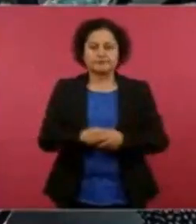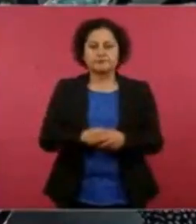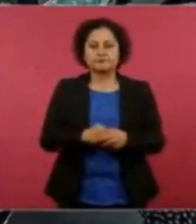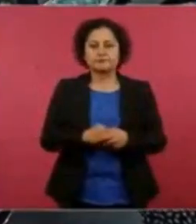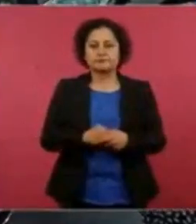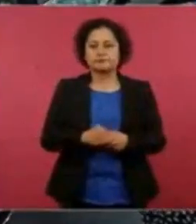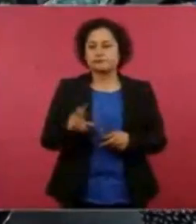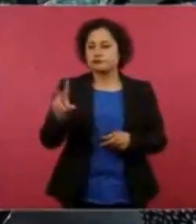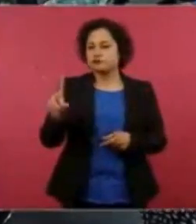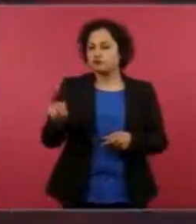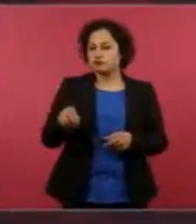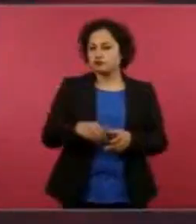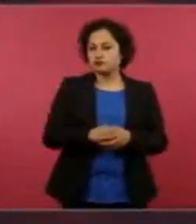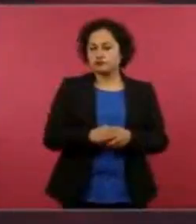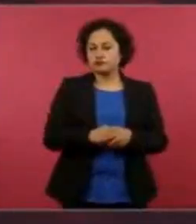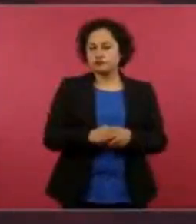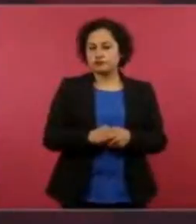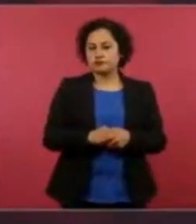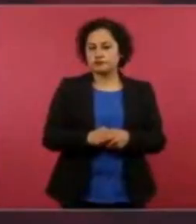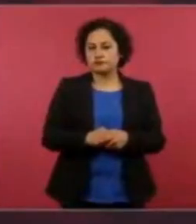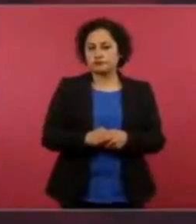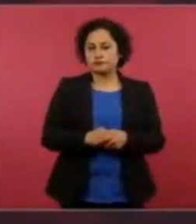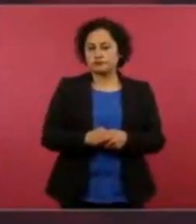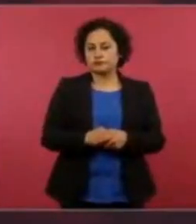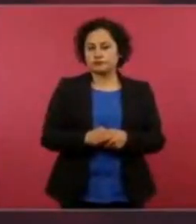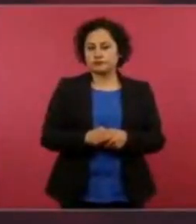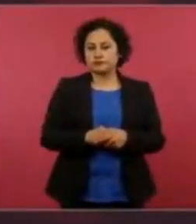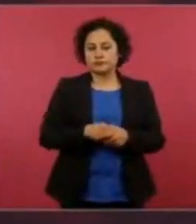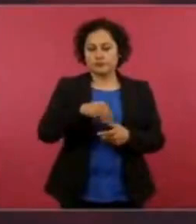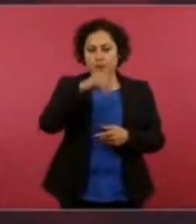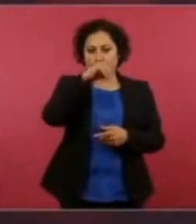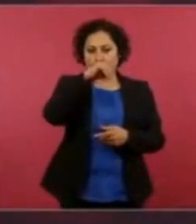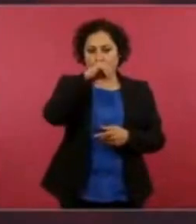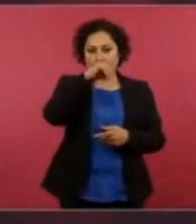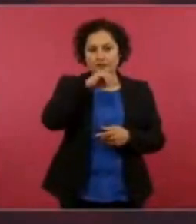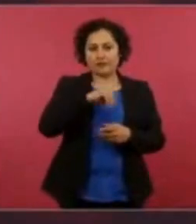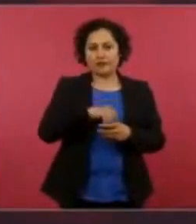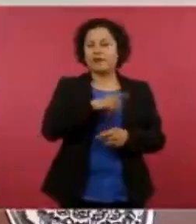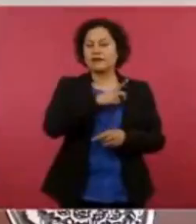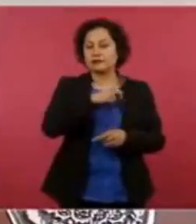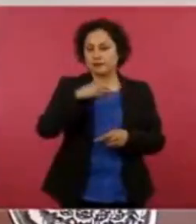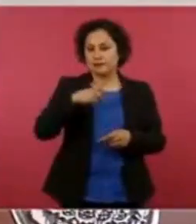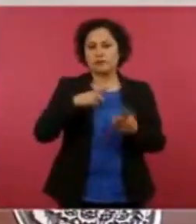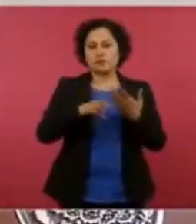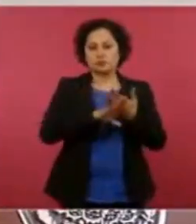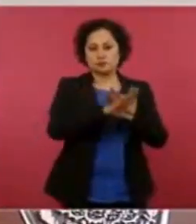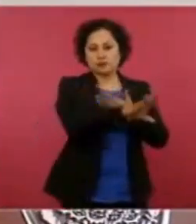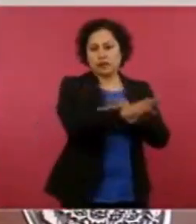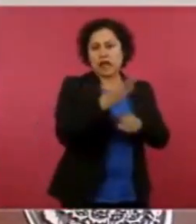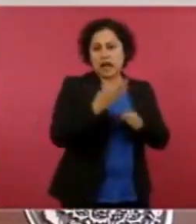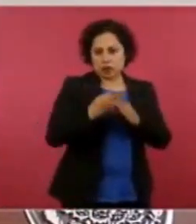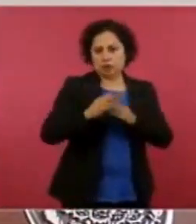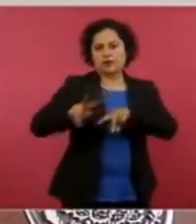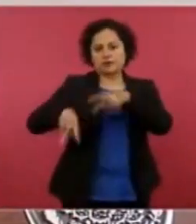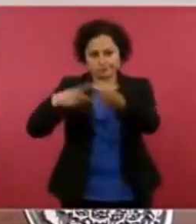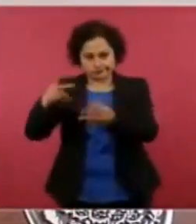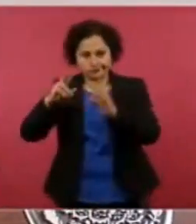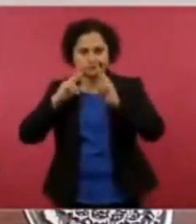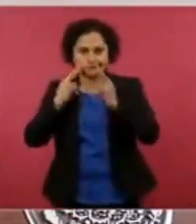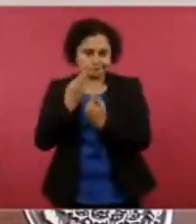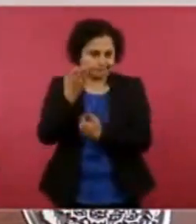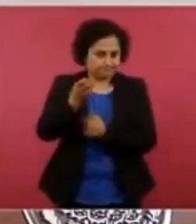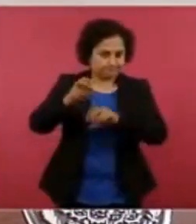no, tenemos que evitarlo. A eso voy ahora, a tener una reunión